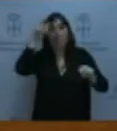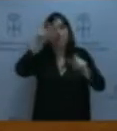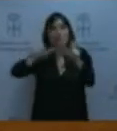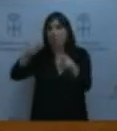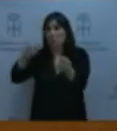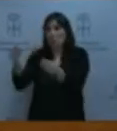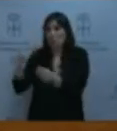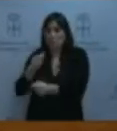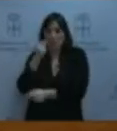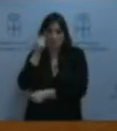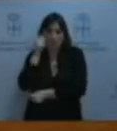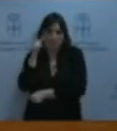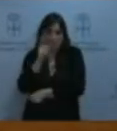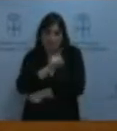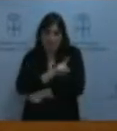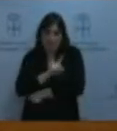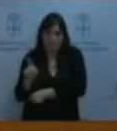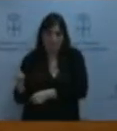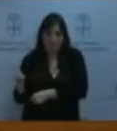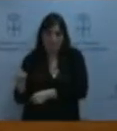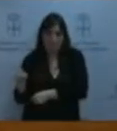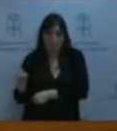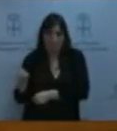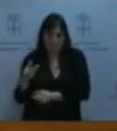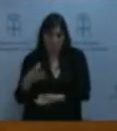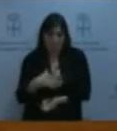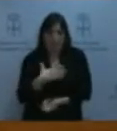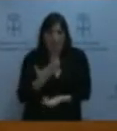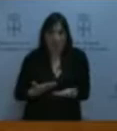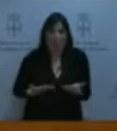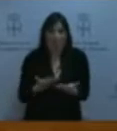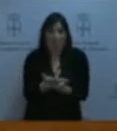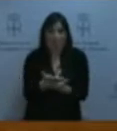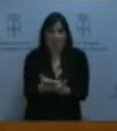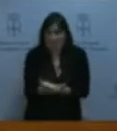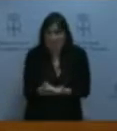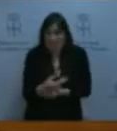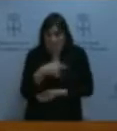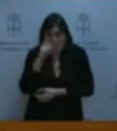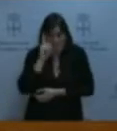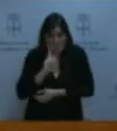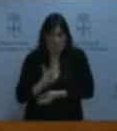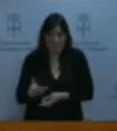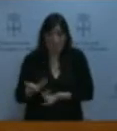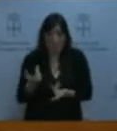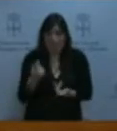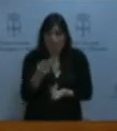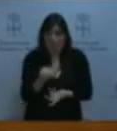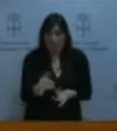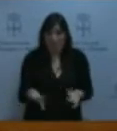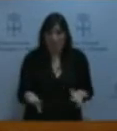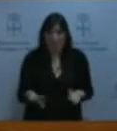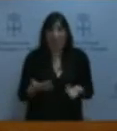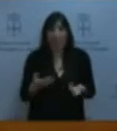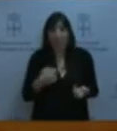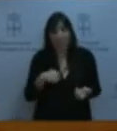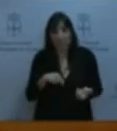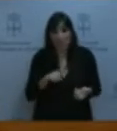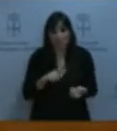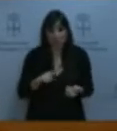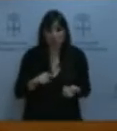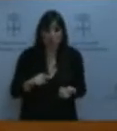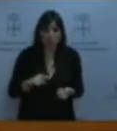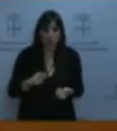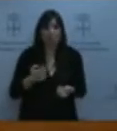de solicitarlas. En todo caso, nosotros apoyamos una